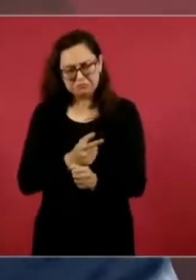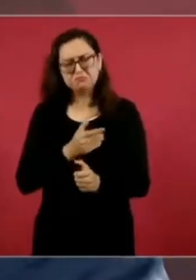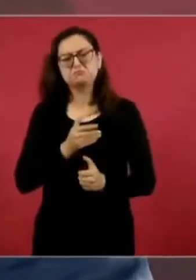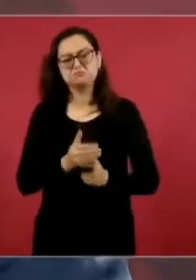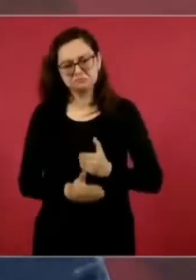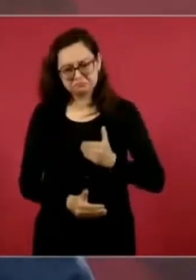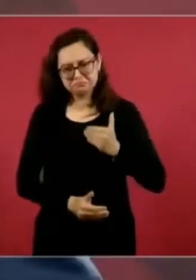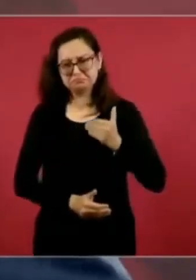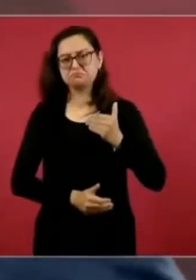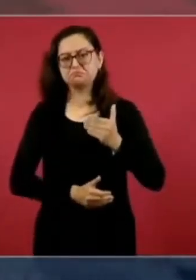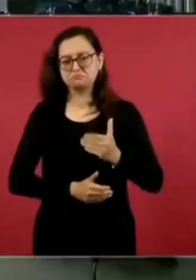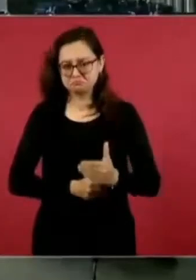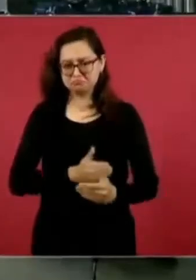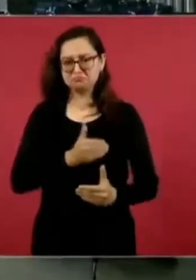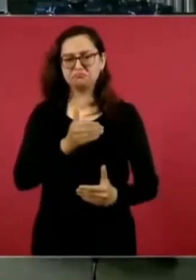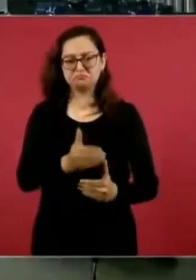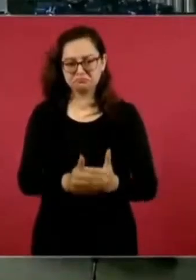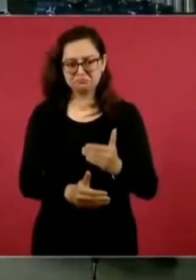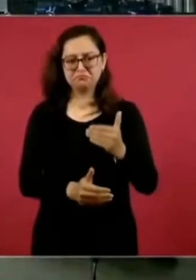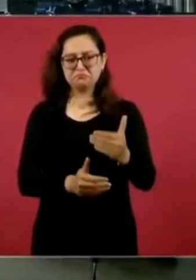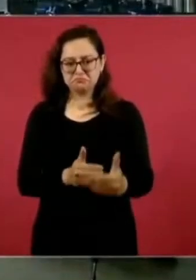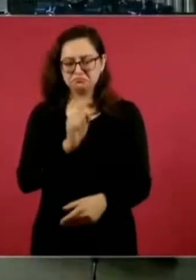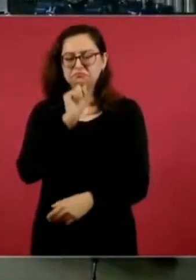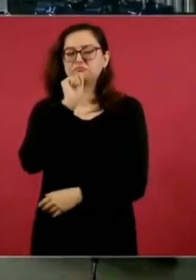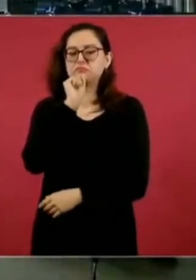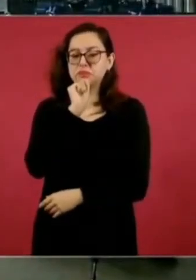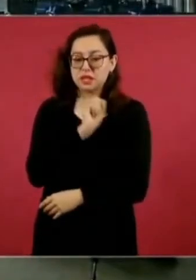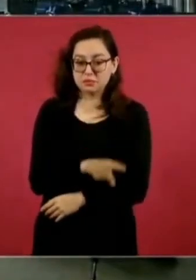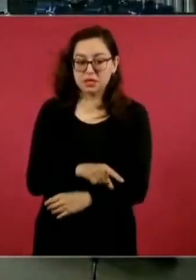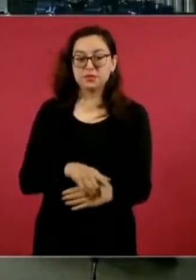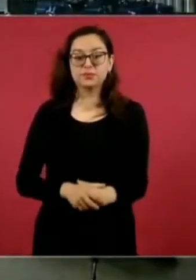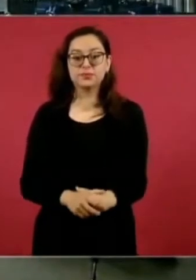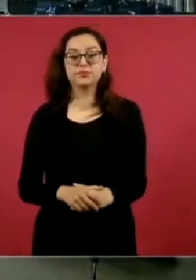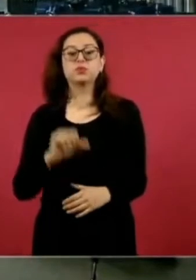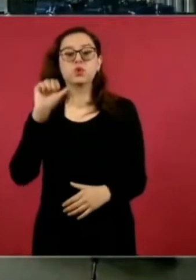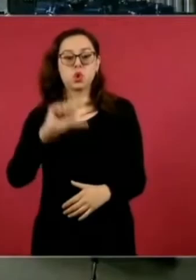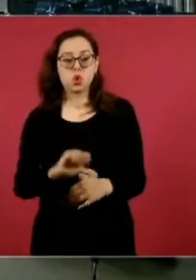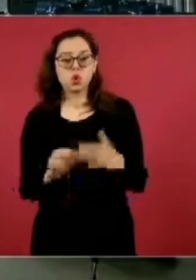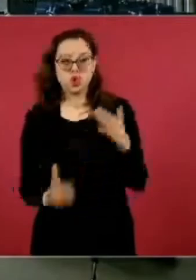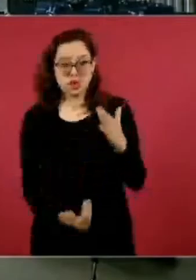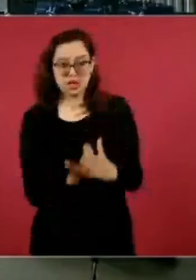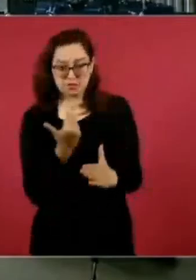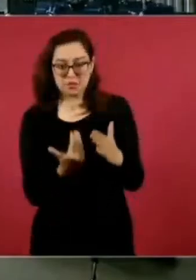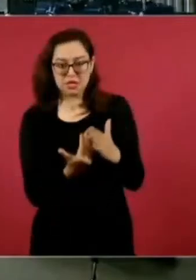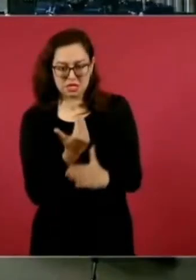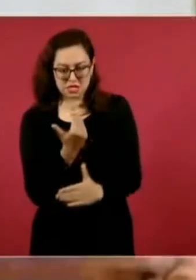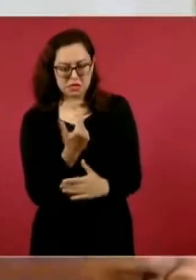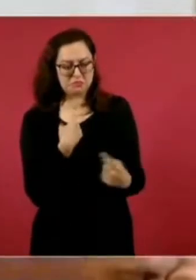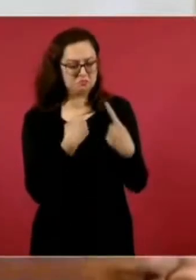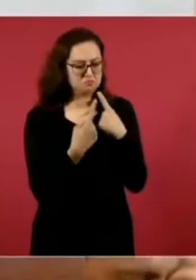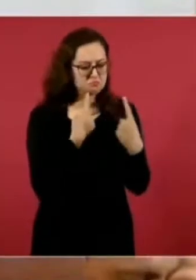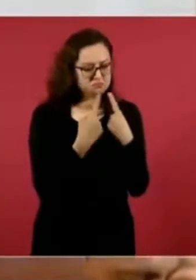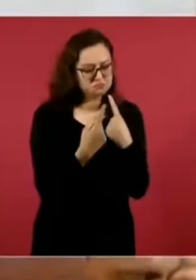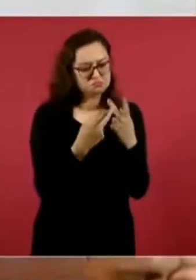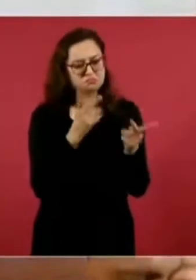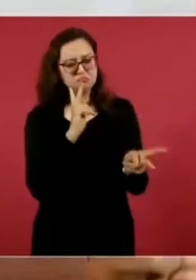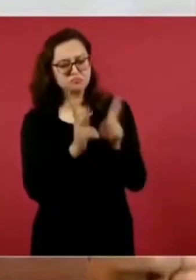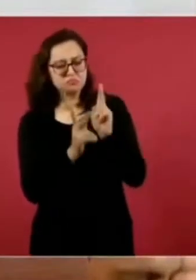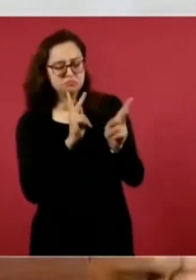es cosa… Hoy hablábamos, por ejemplo, de la percepción